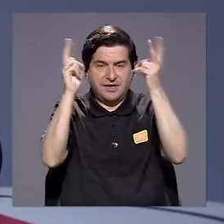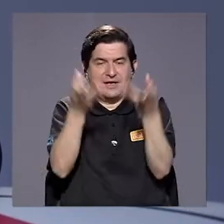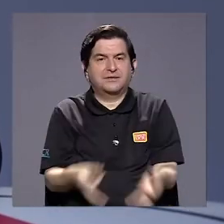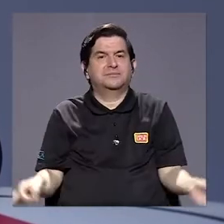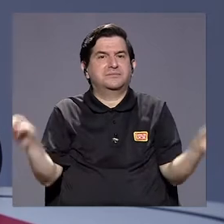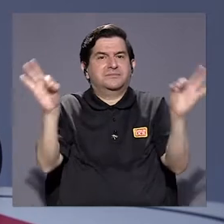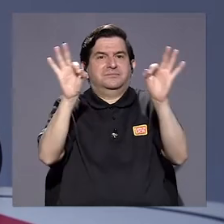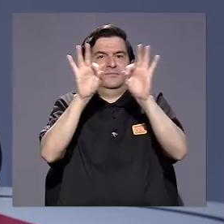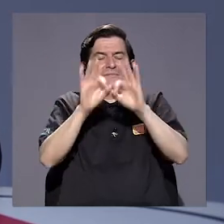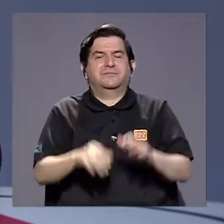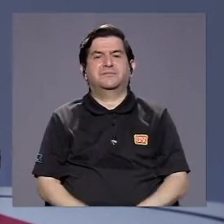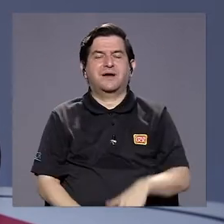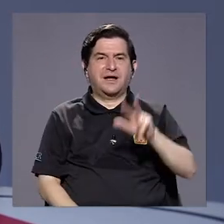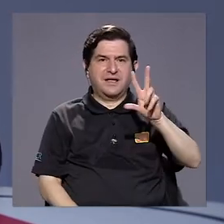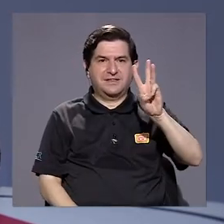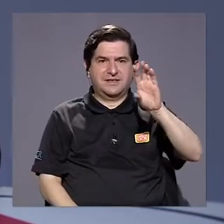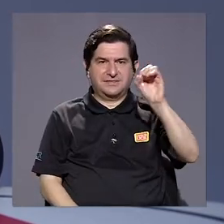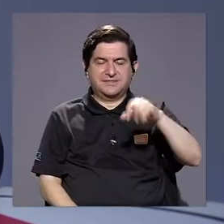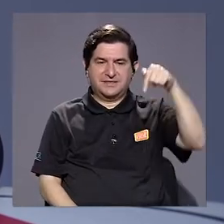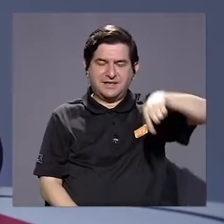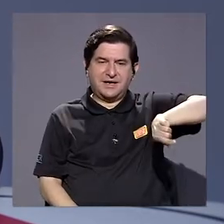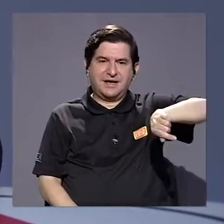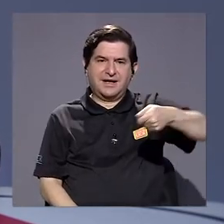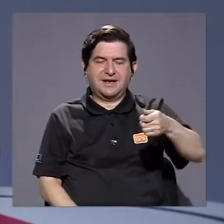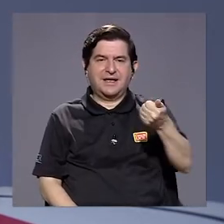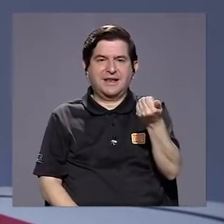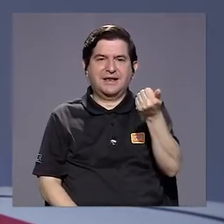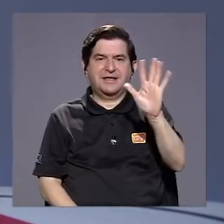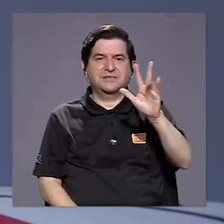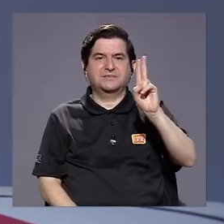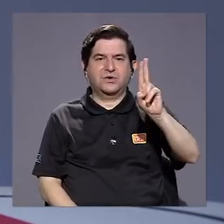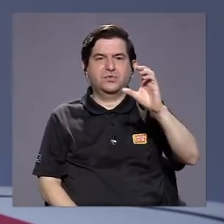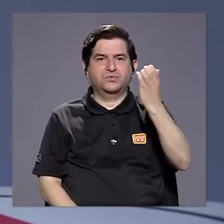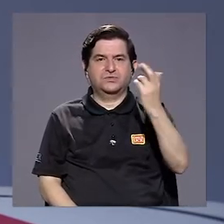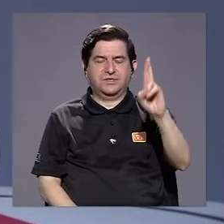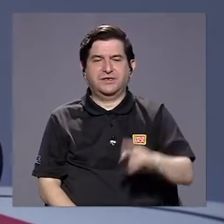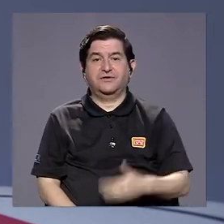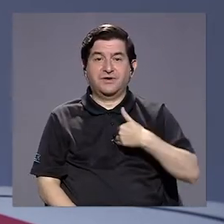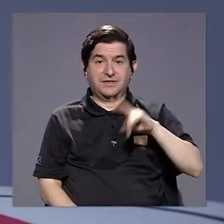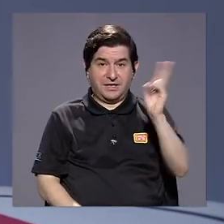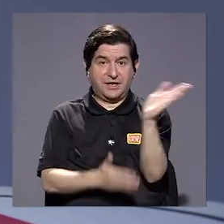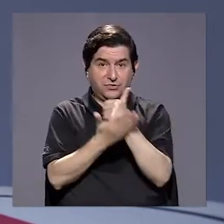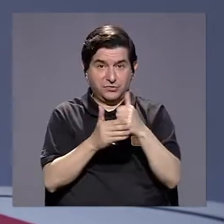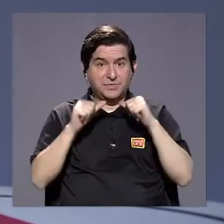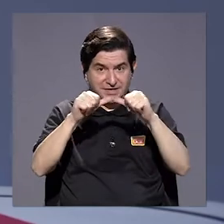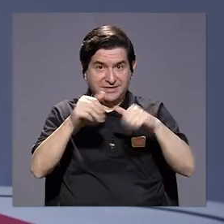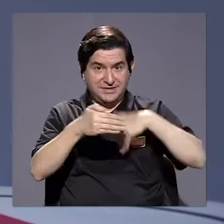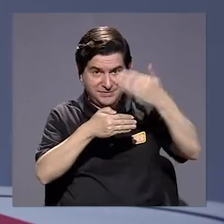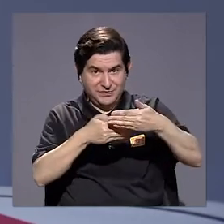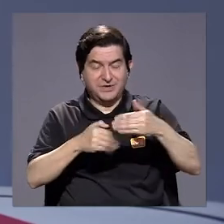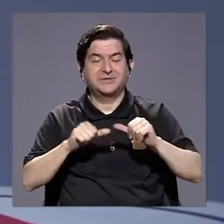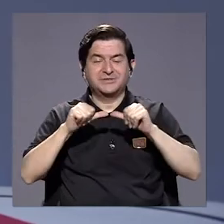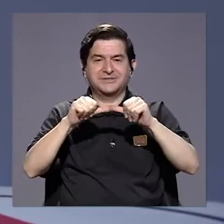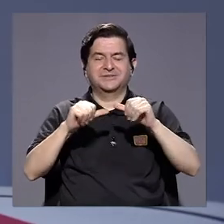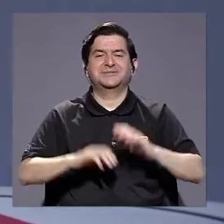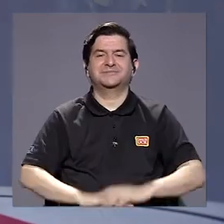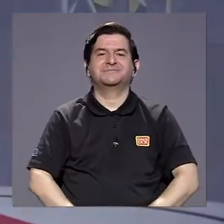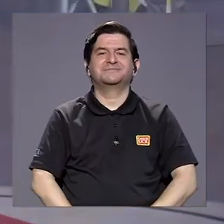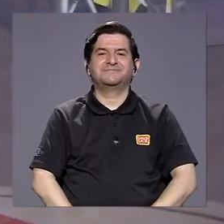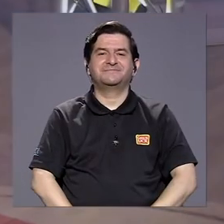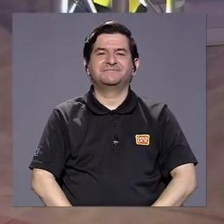en un tema fundamental que vemos desde 360 acá en el Canal 15 Universidad de Costa Rica. Tenemos todavía dos bloques más, quédese con nosotros.